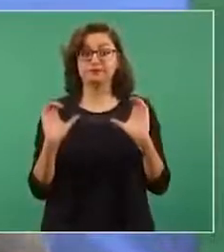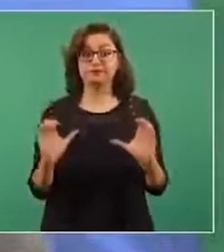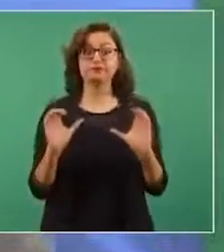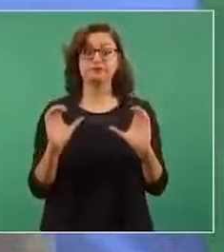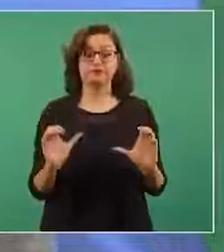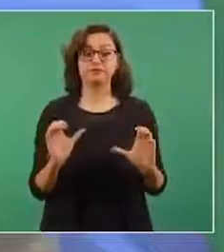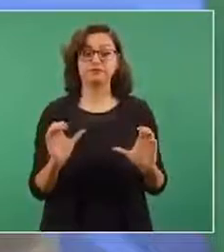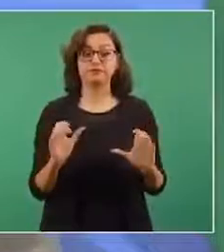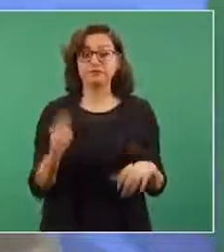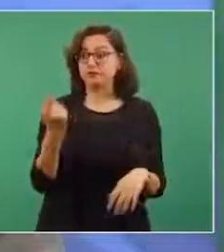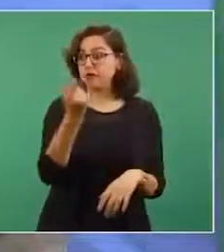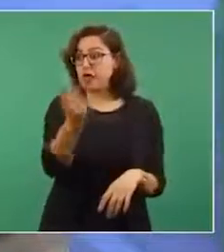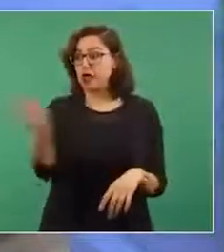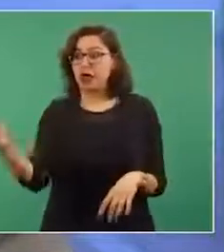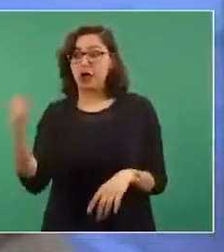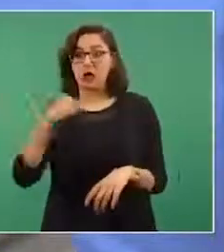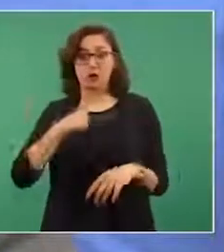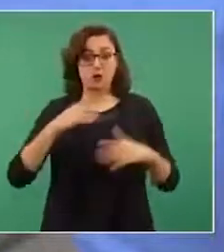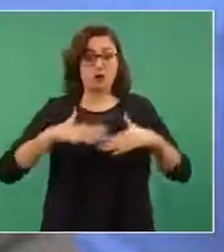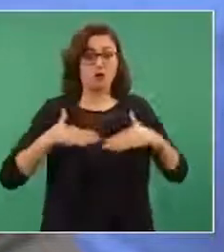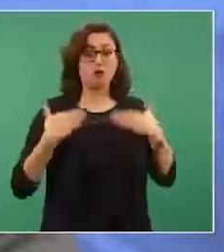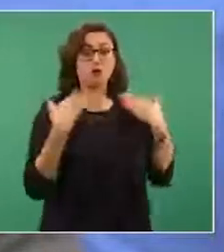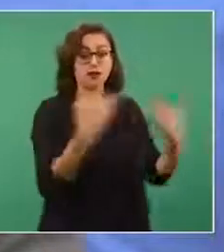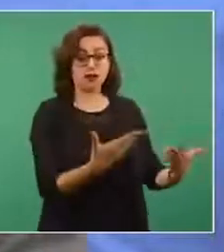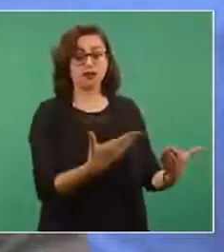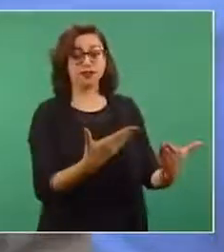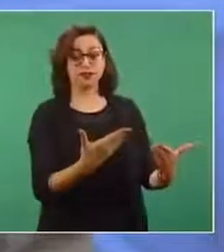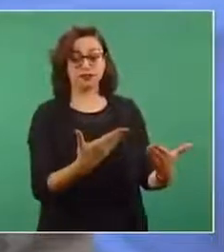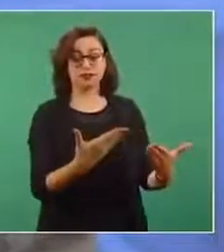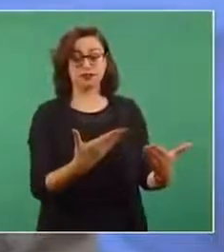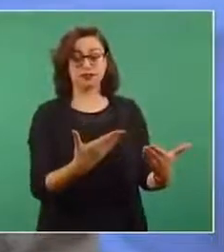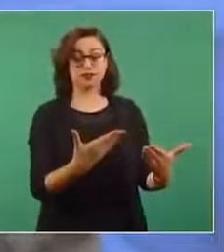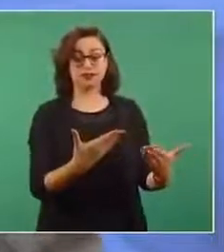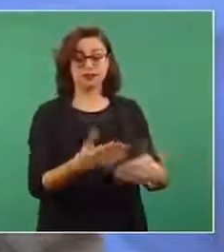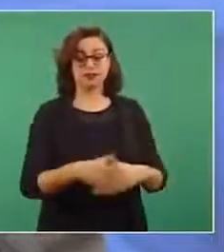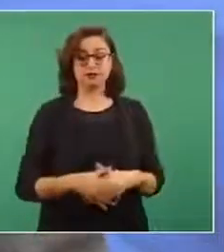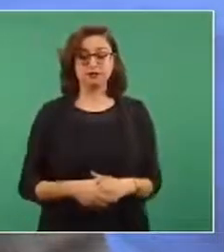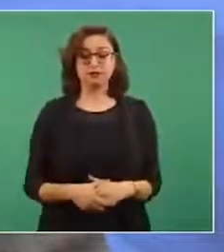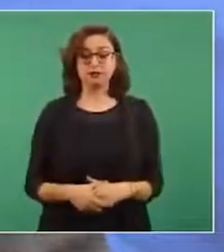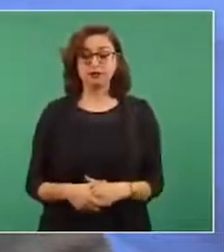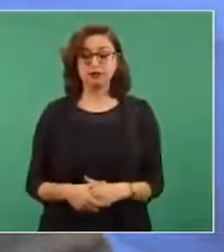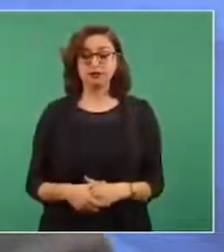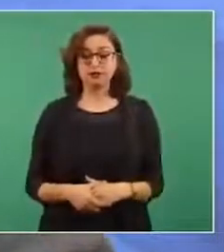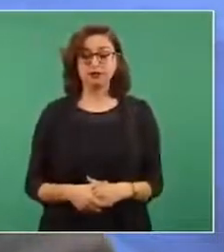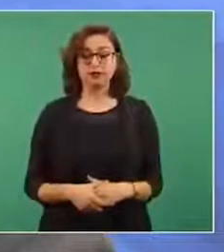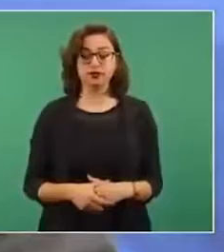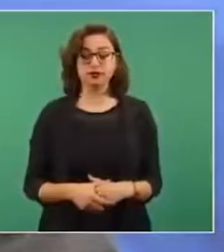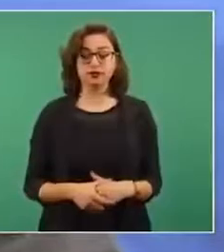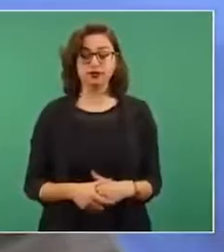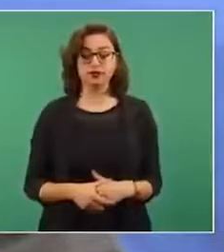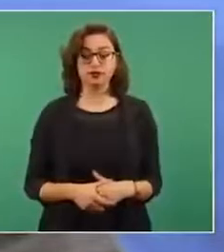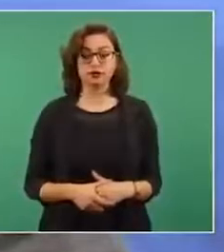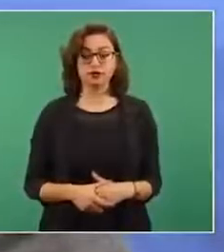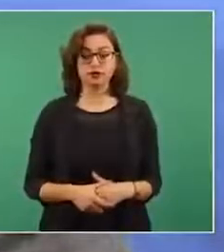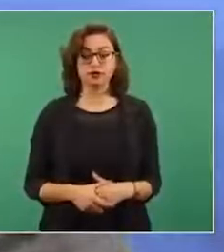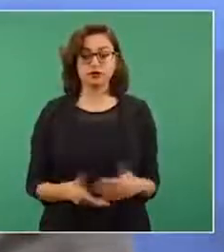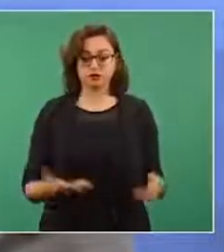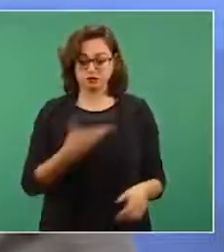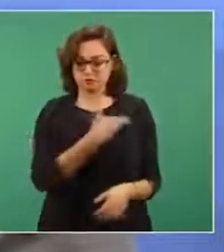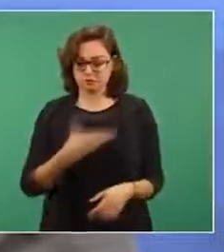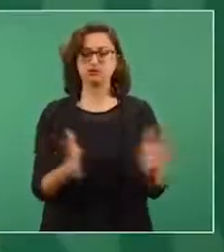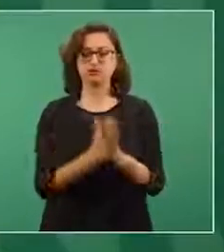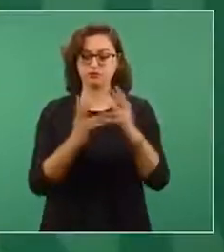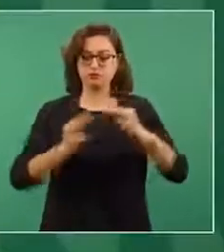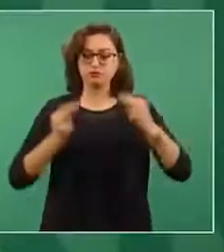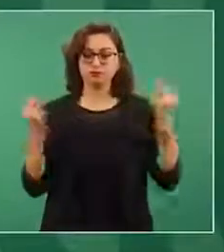credibilidad del gobierno, es la palabra del presidente.